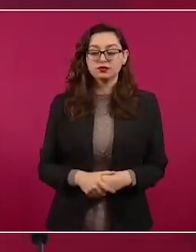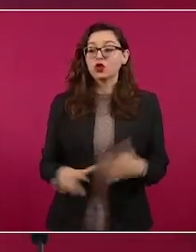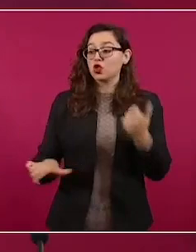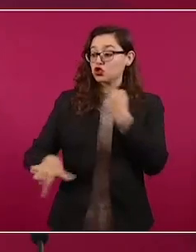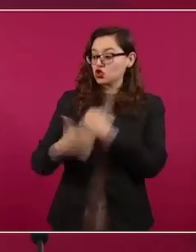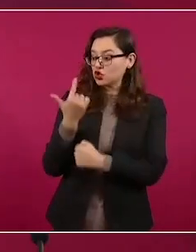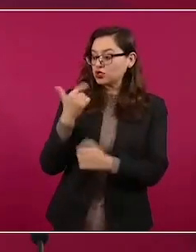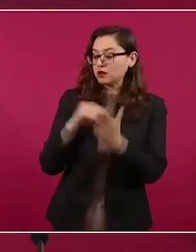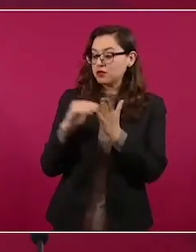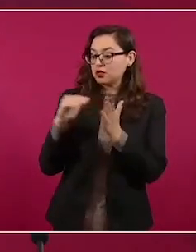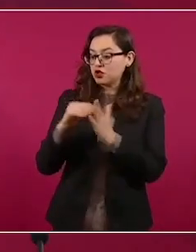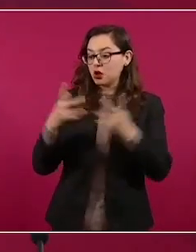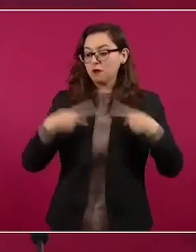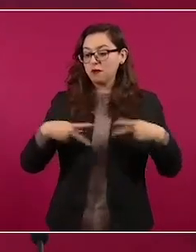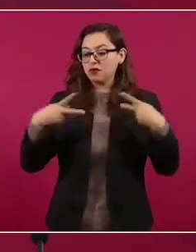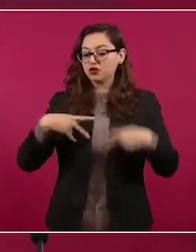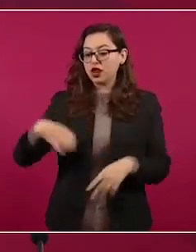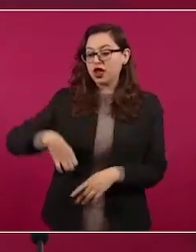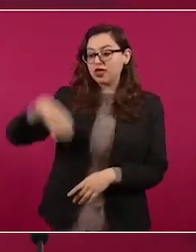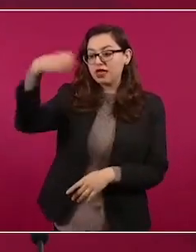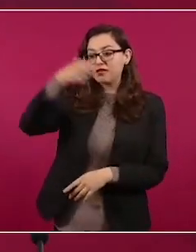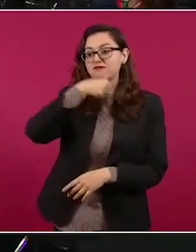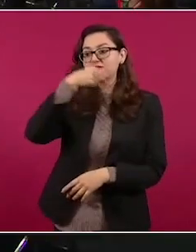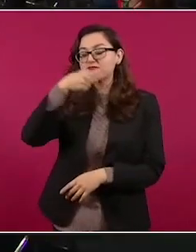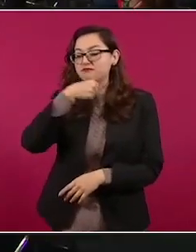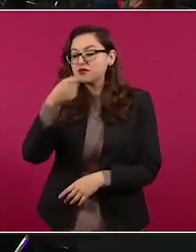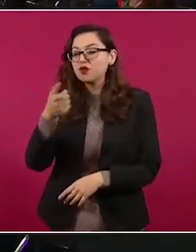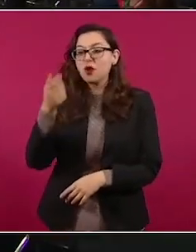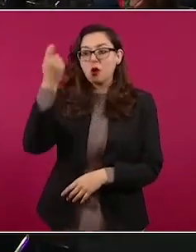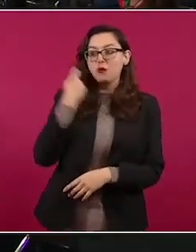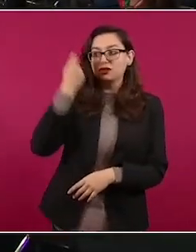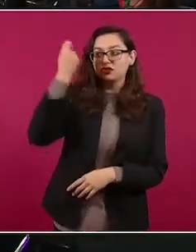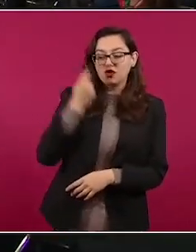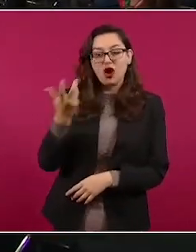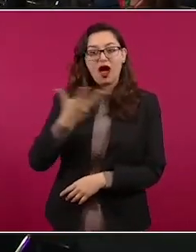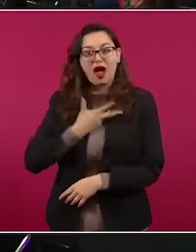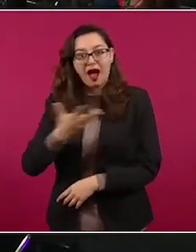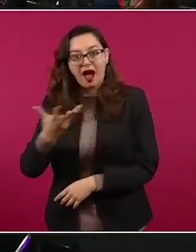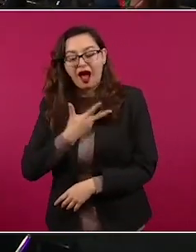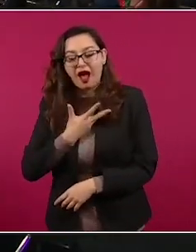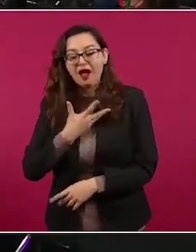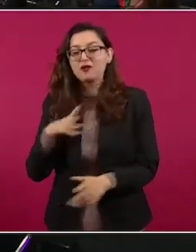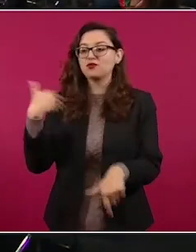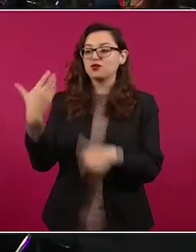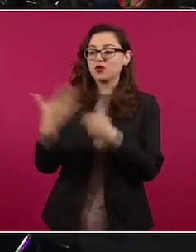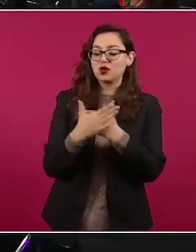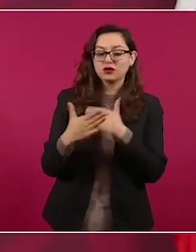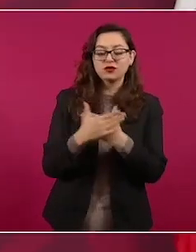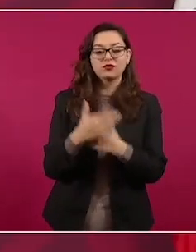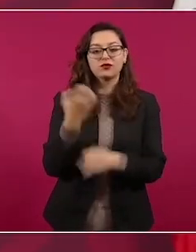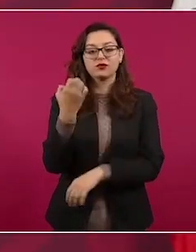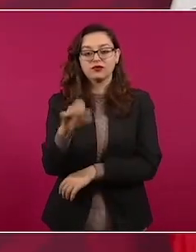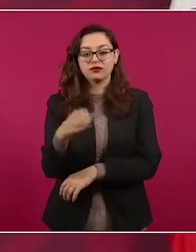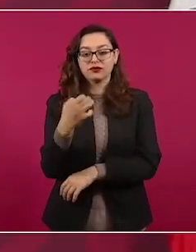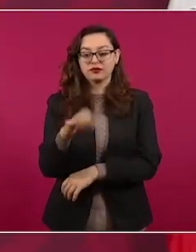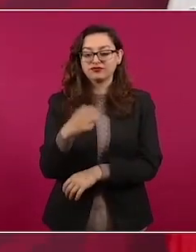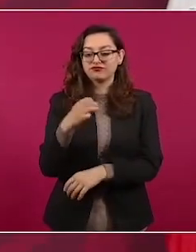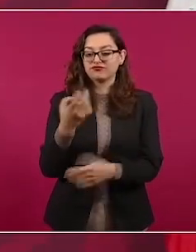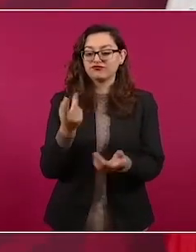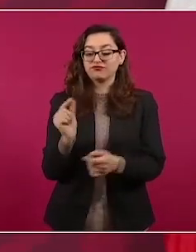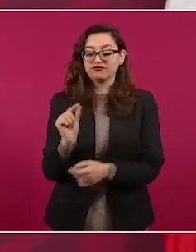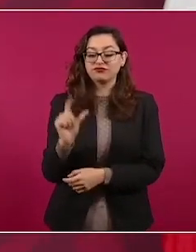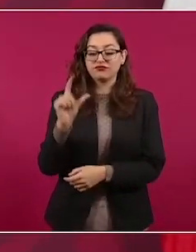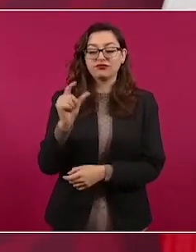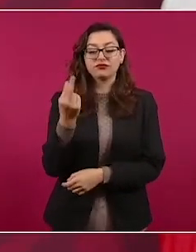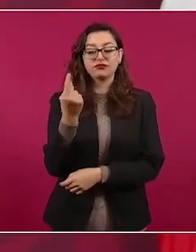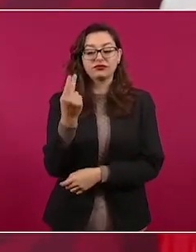que tienen una pensión y que a partir de enero van a tener un